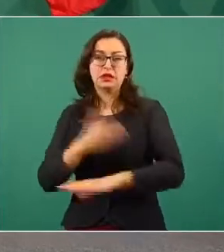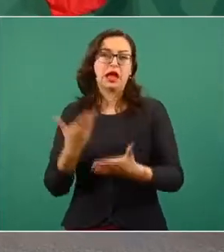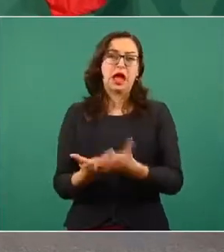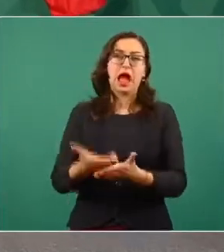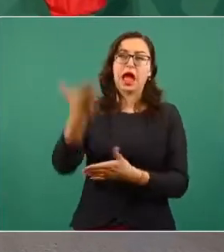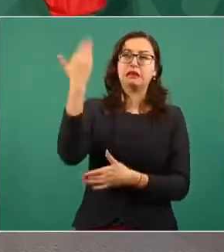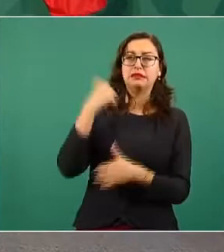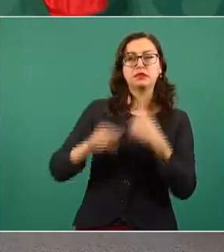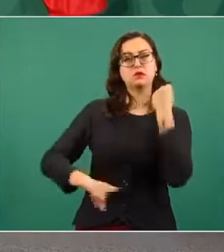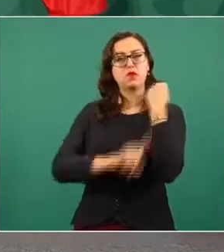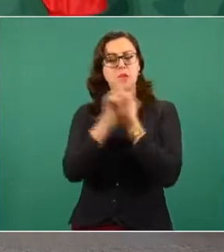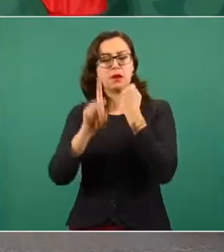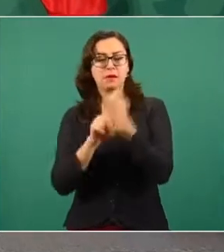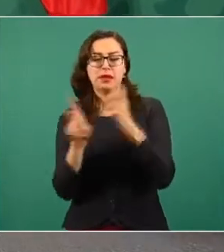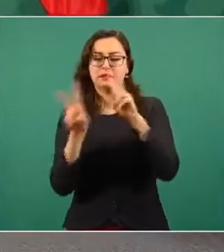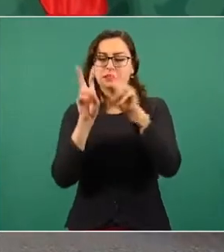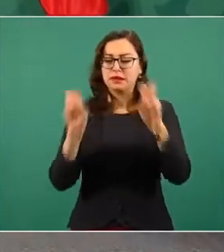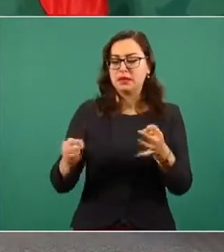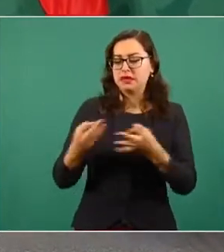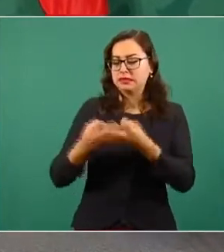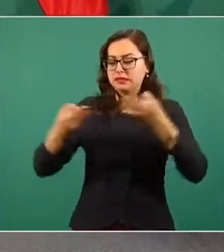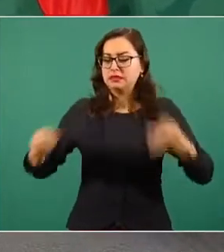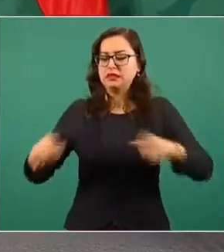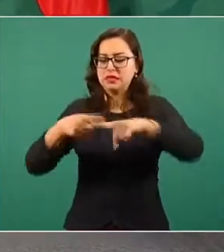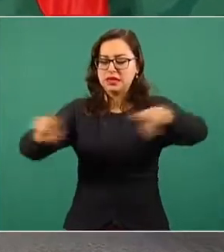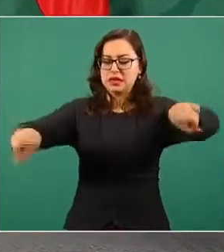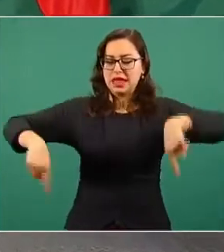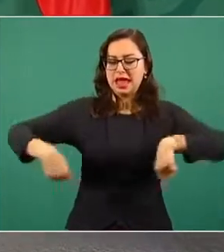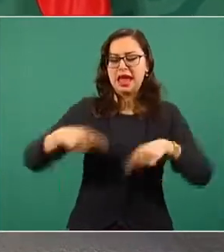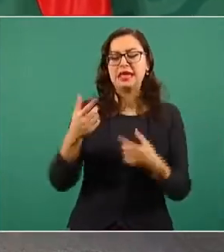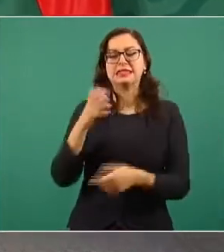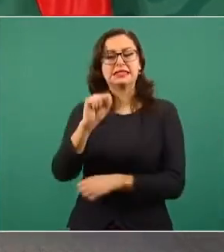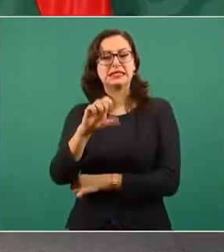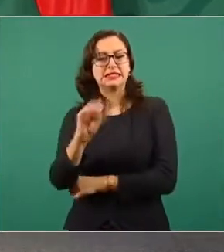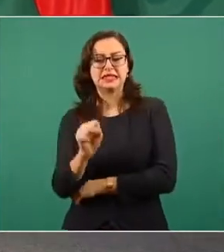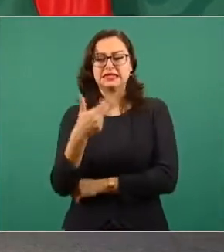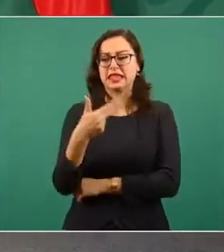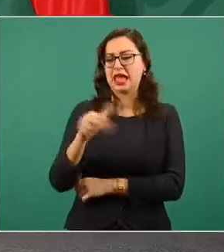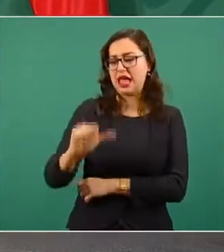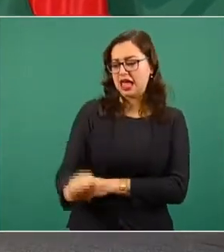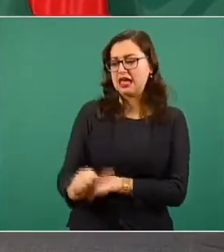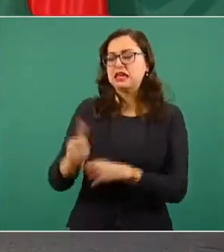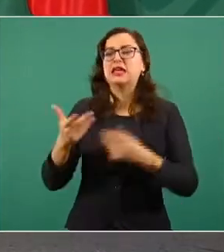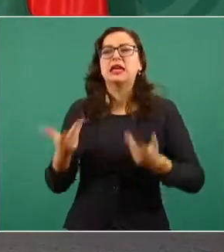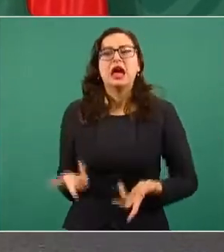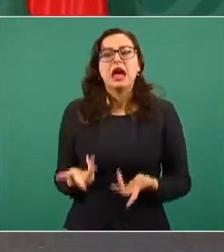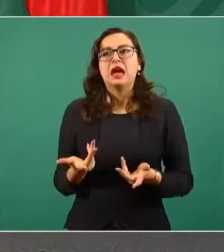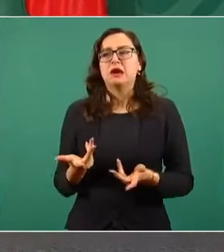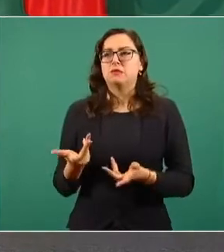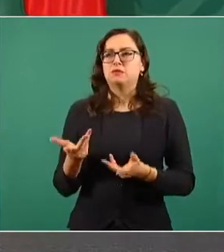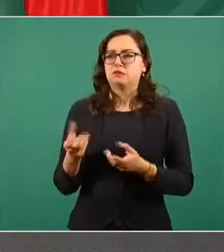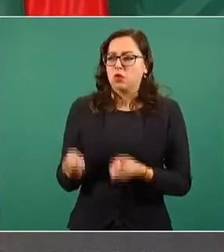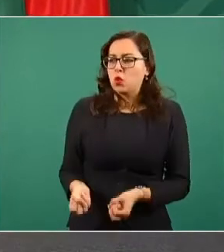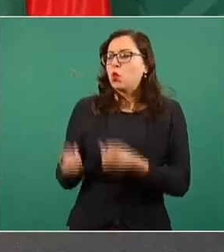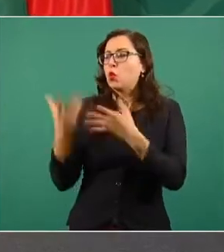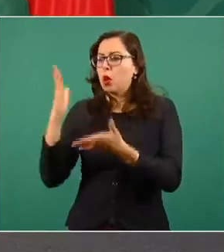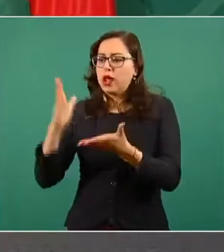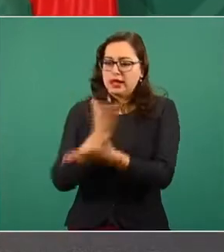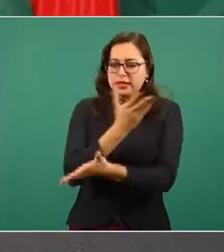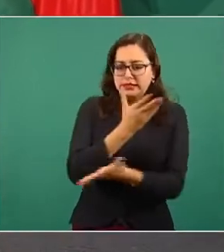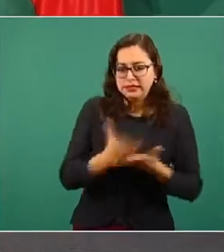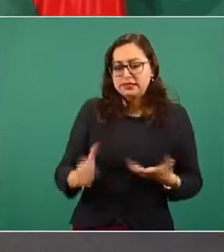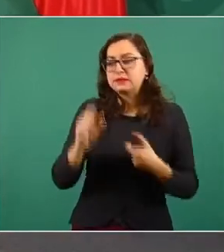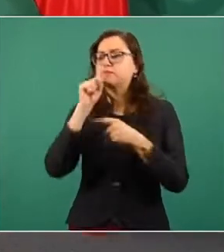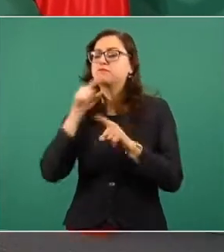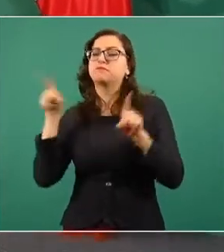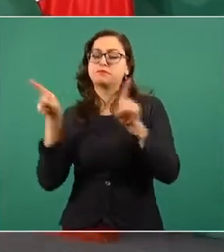se llegó a un acuerdo de cuántas hectáreas y aparte una indemnización cuando se llegó a